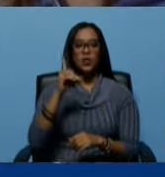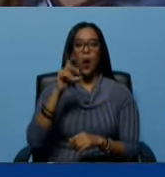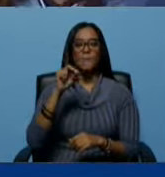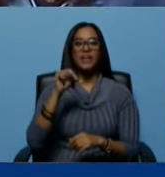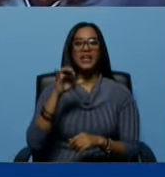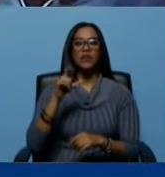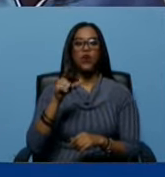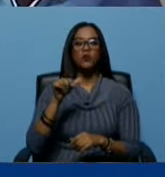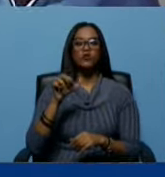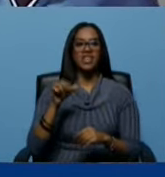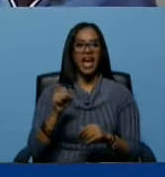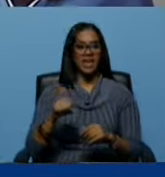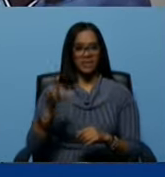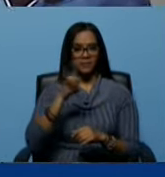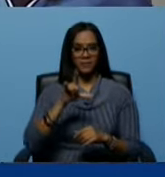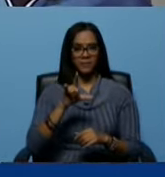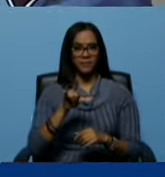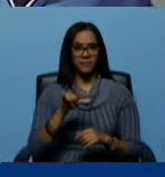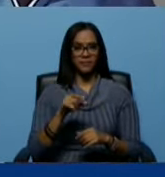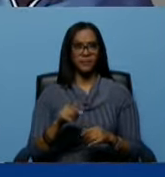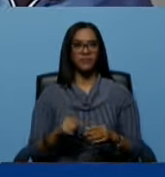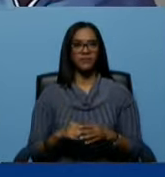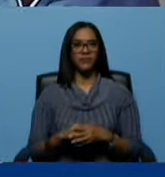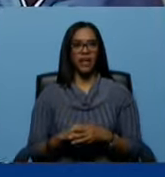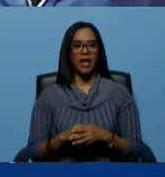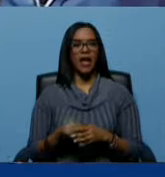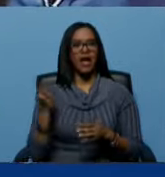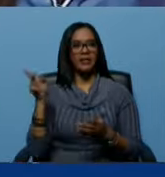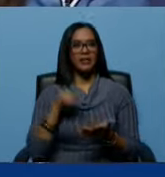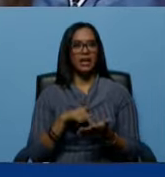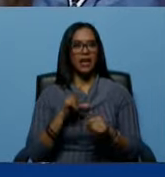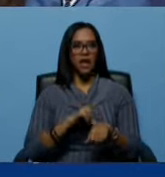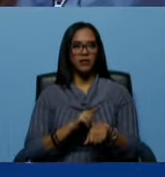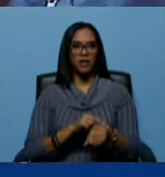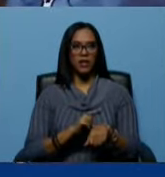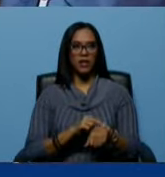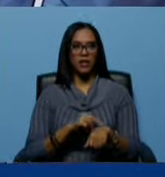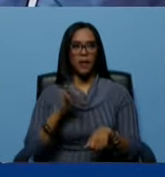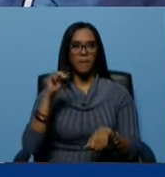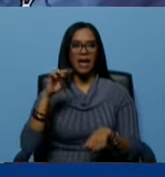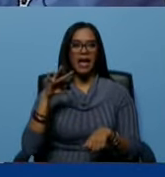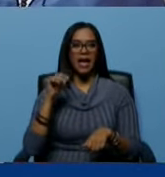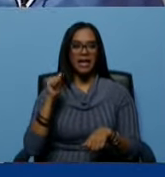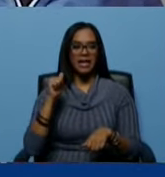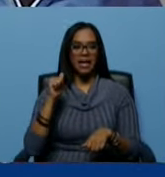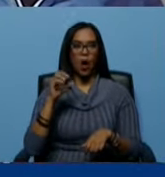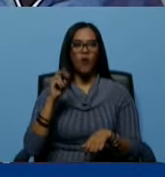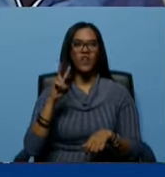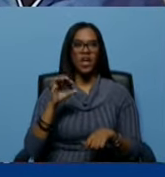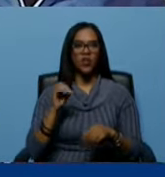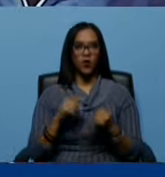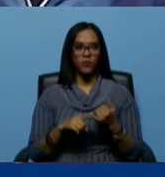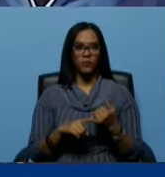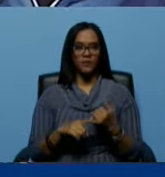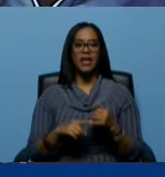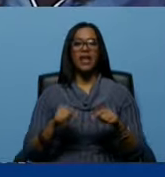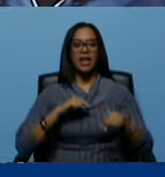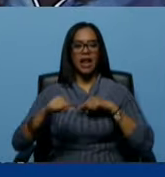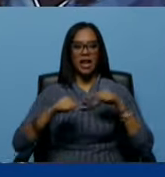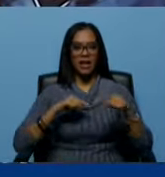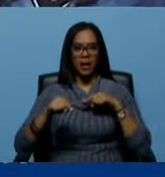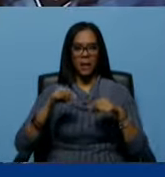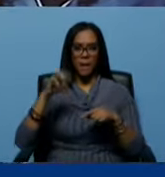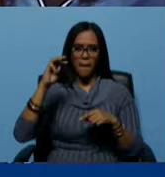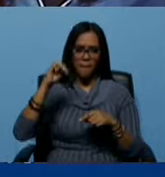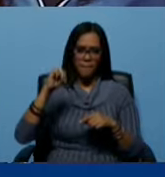querido Hospital Domingo Luciani. Allá está la doctora María Oviedo, está la directora Maurilina,